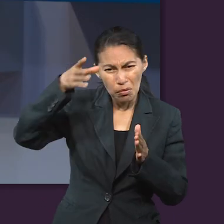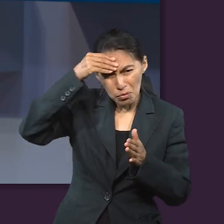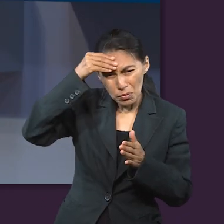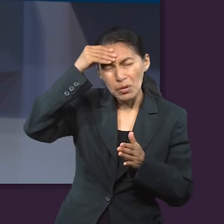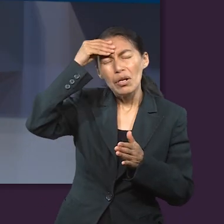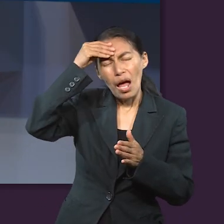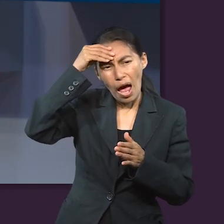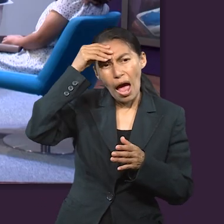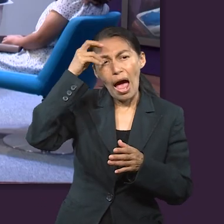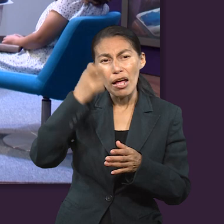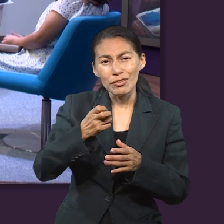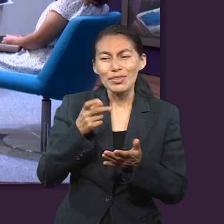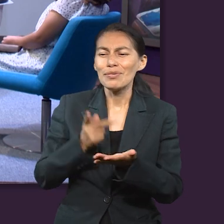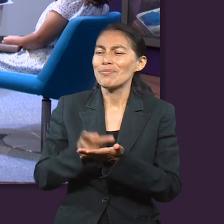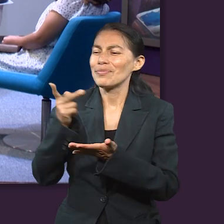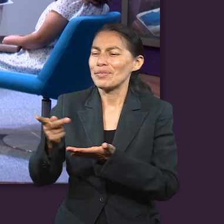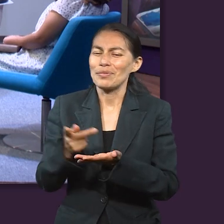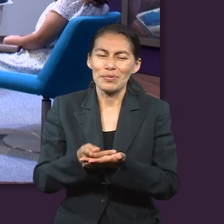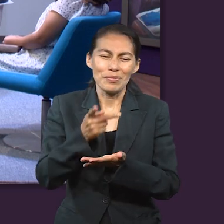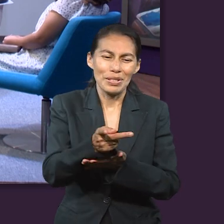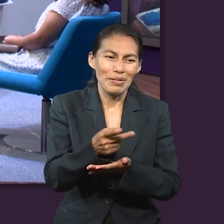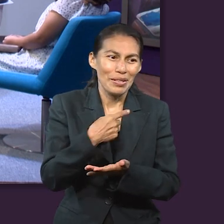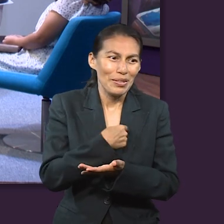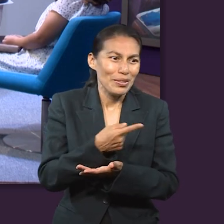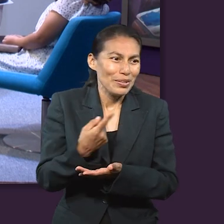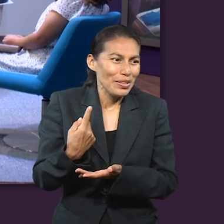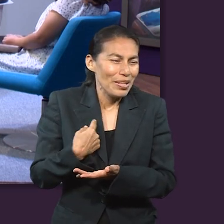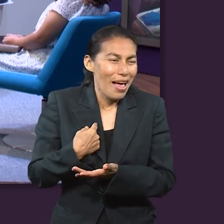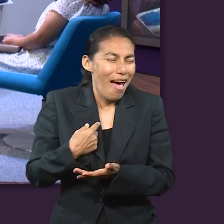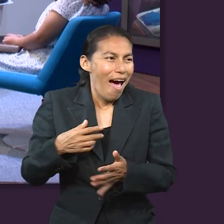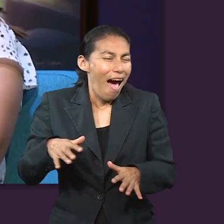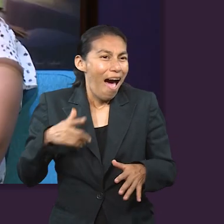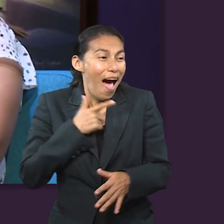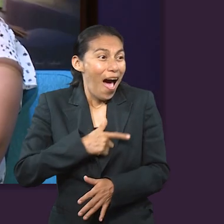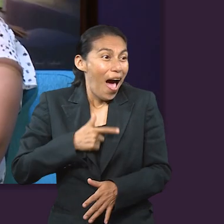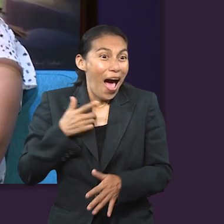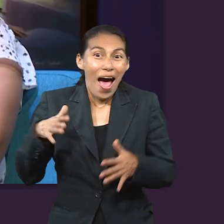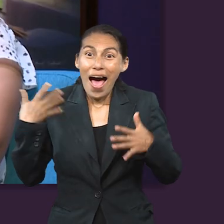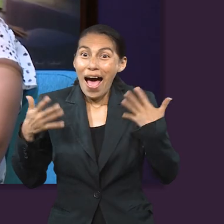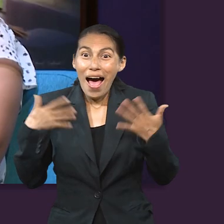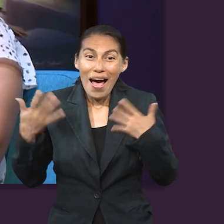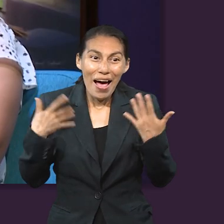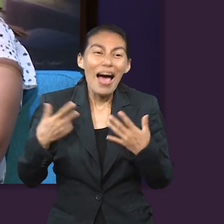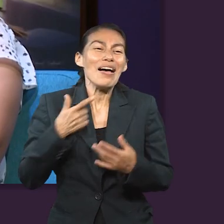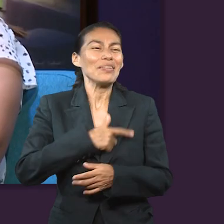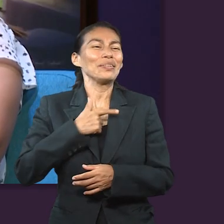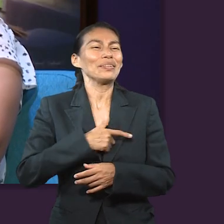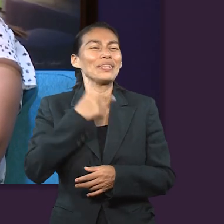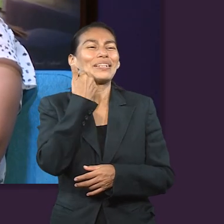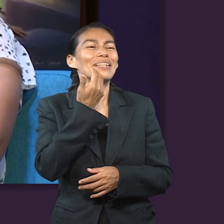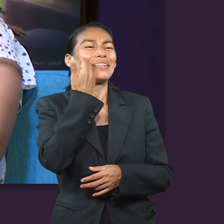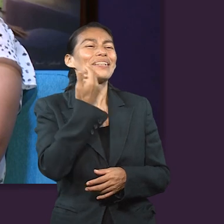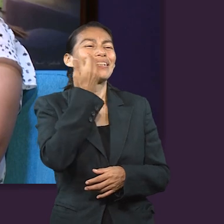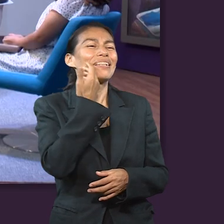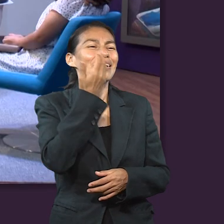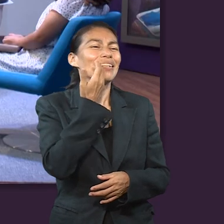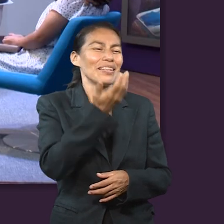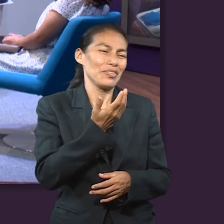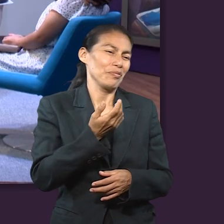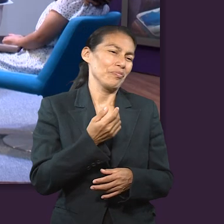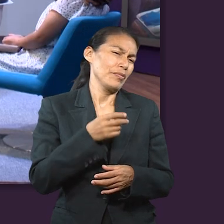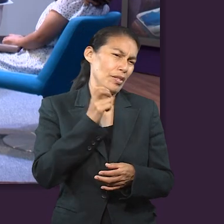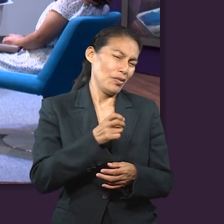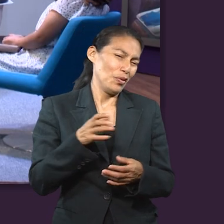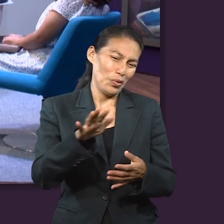nos aprendíamos el versículo. Y eso era una primicia para que nosotros quisiéramos y deseáramos